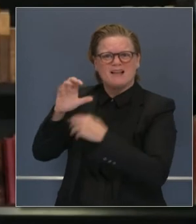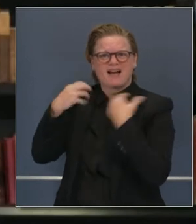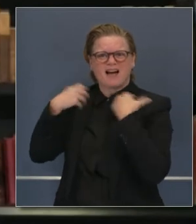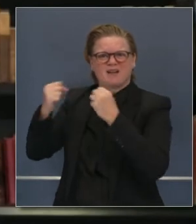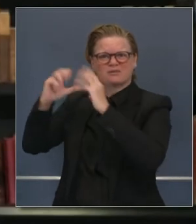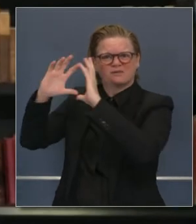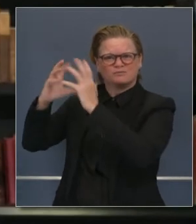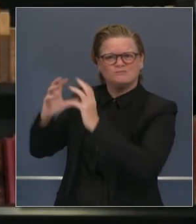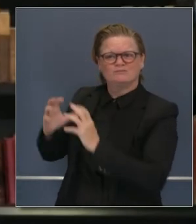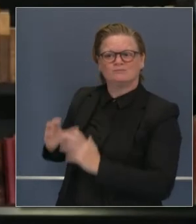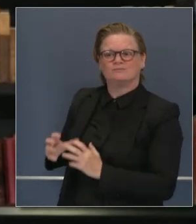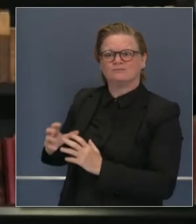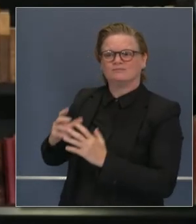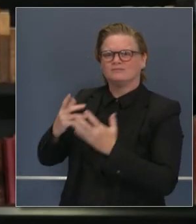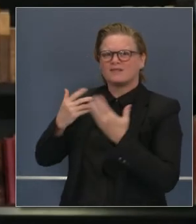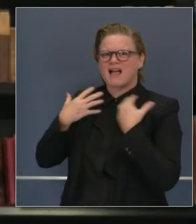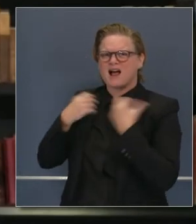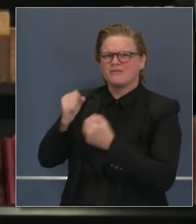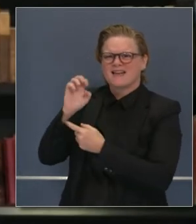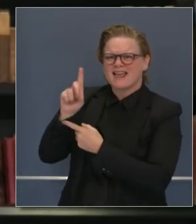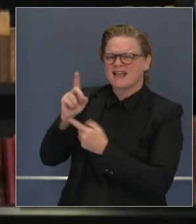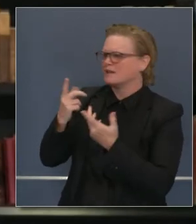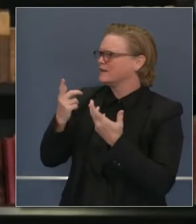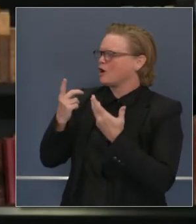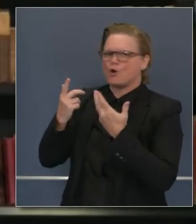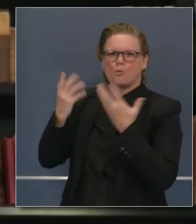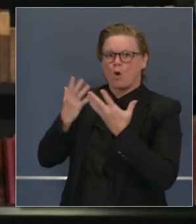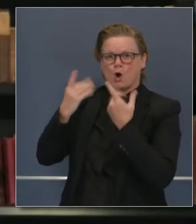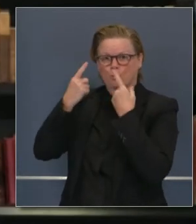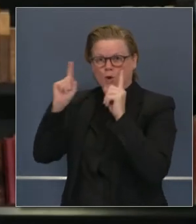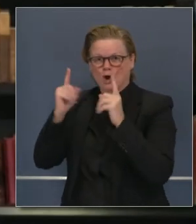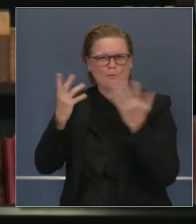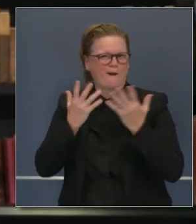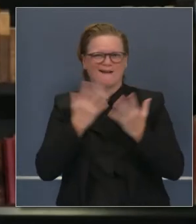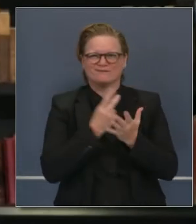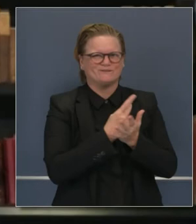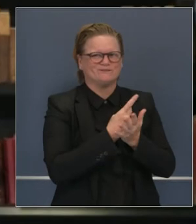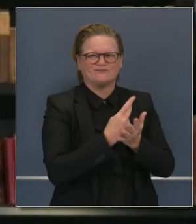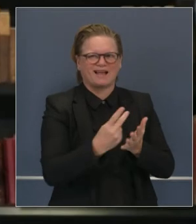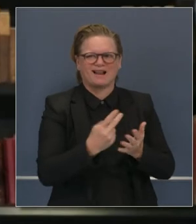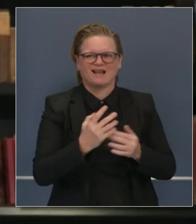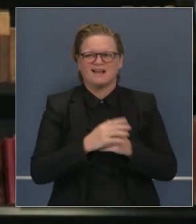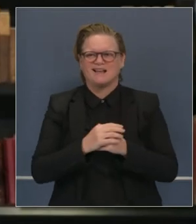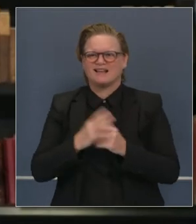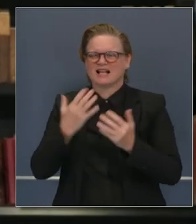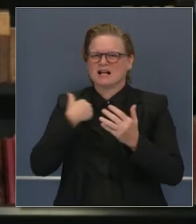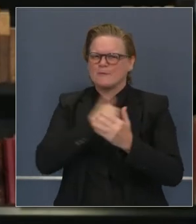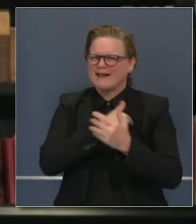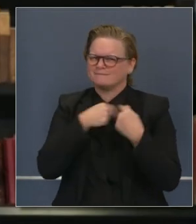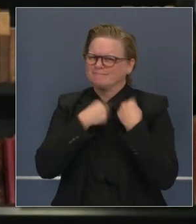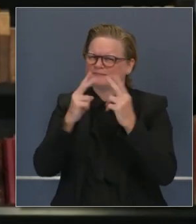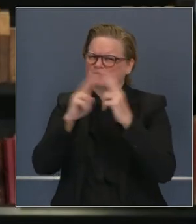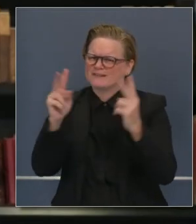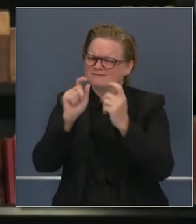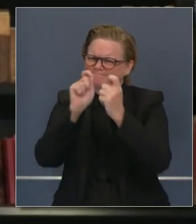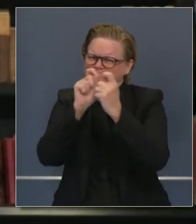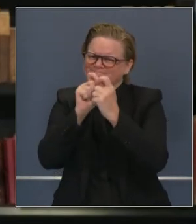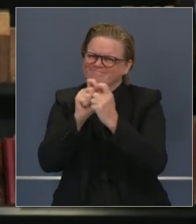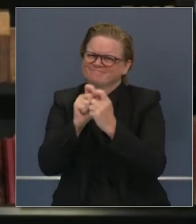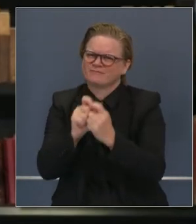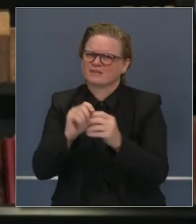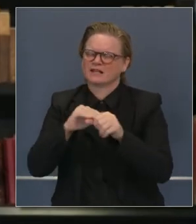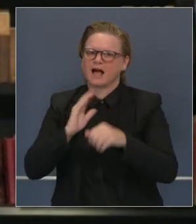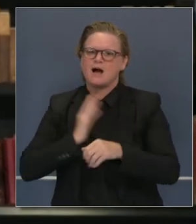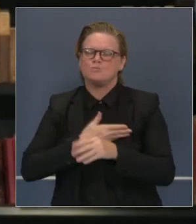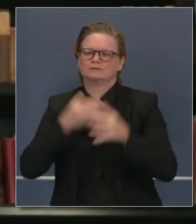Considerando qué está funcionando, qué no está funcionando, incluyendo con socios federales. Así que estamos tratando de ser más dirigidos, más